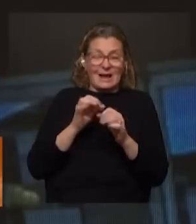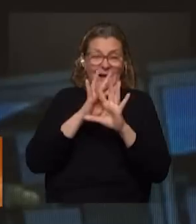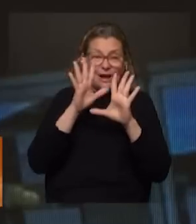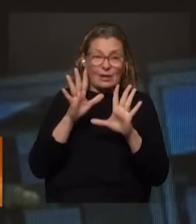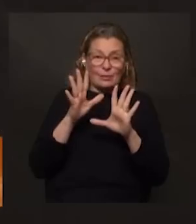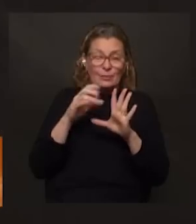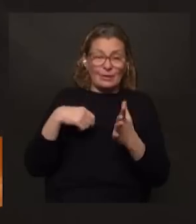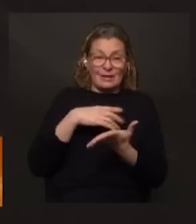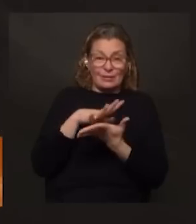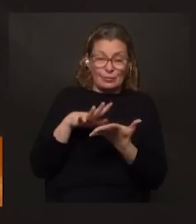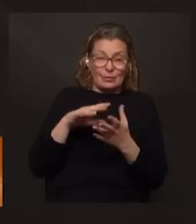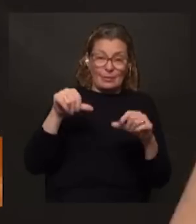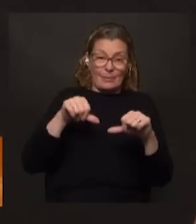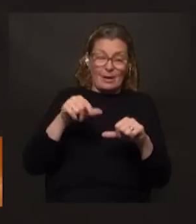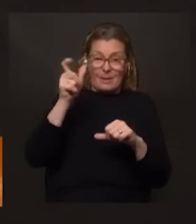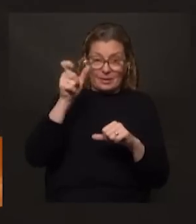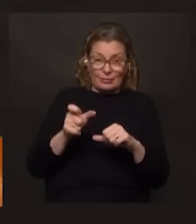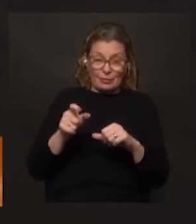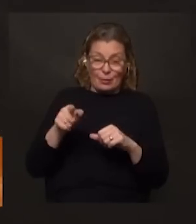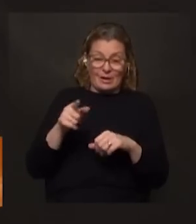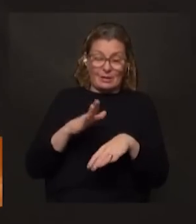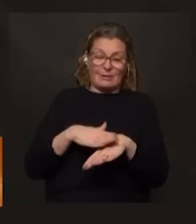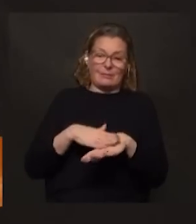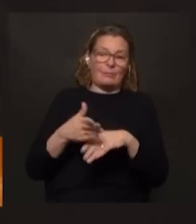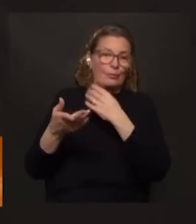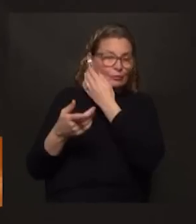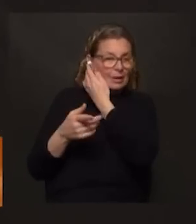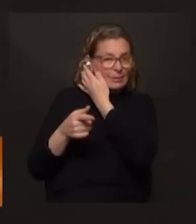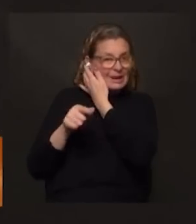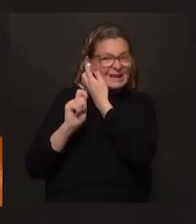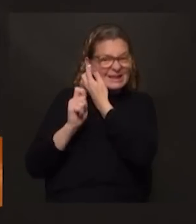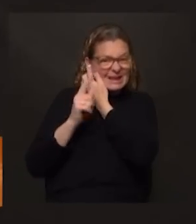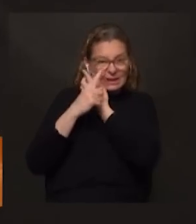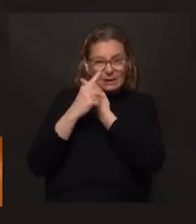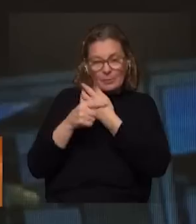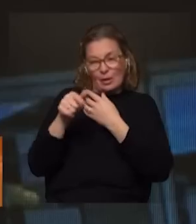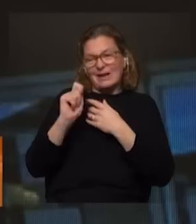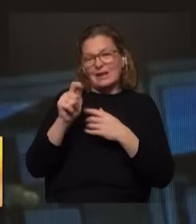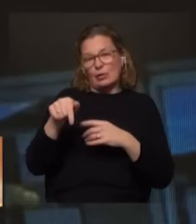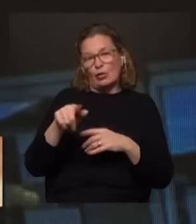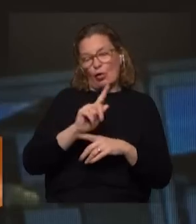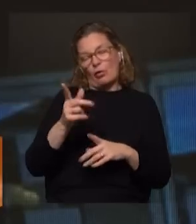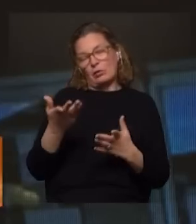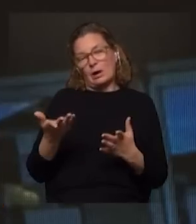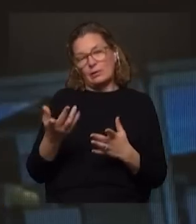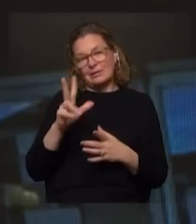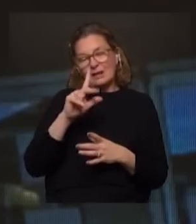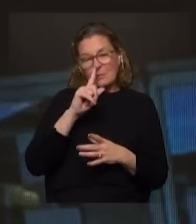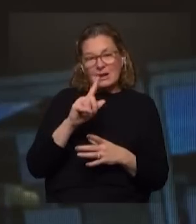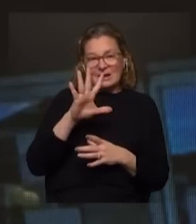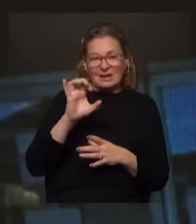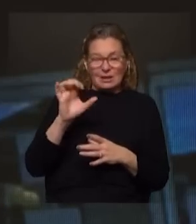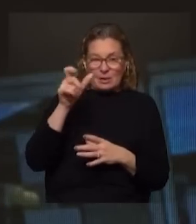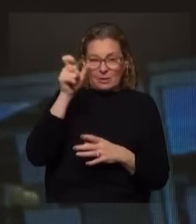que pone en una situación muy injusta al funcionario no es el que tiene que decidir a quien atiendo rápido y a quien no correctísimo nosotros tenemos 3.500